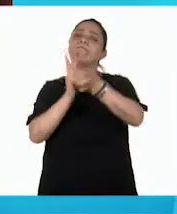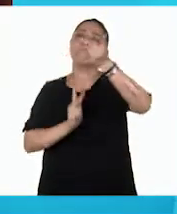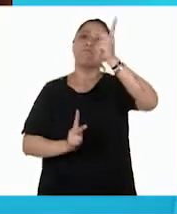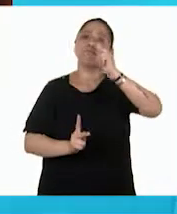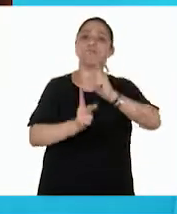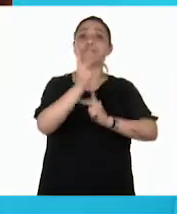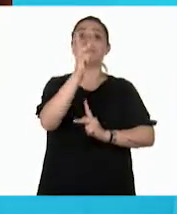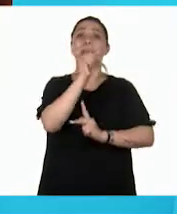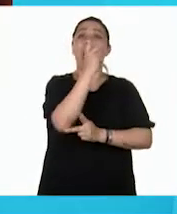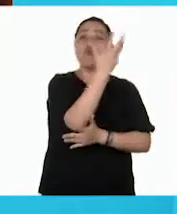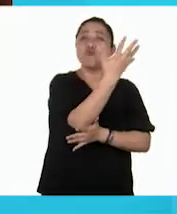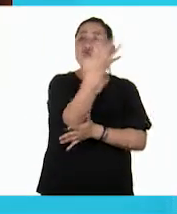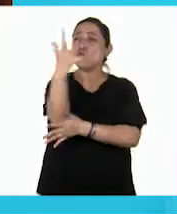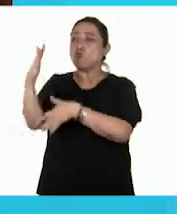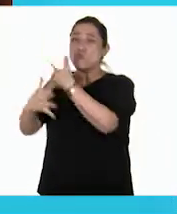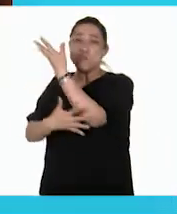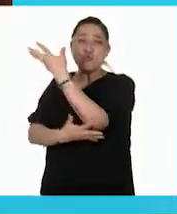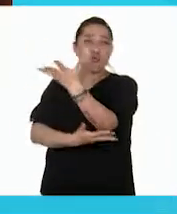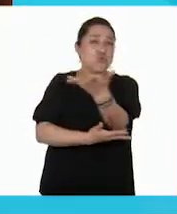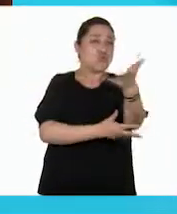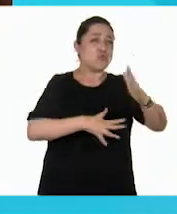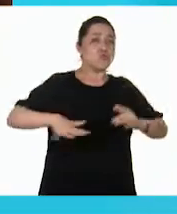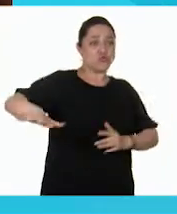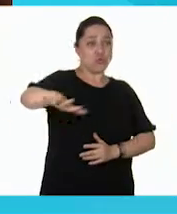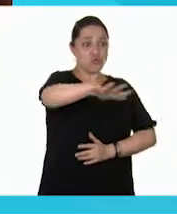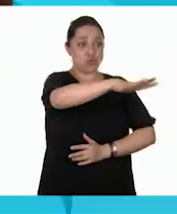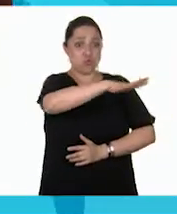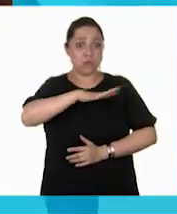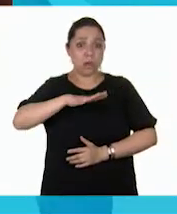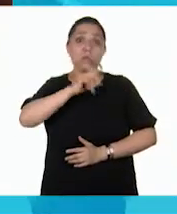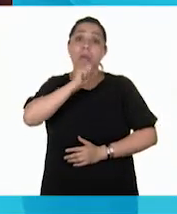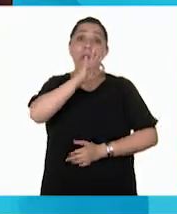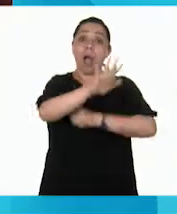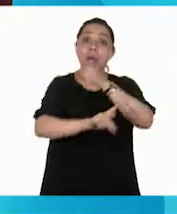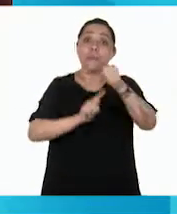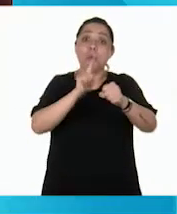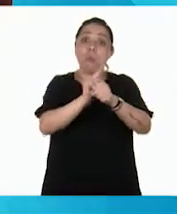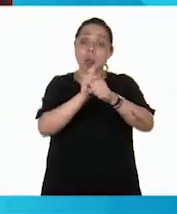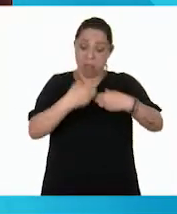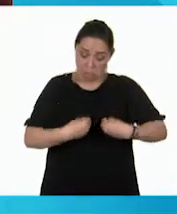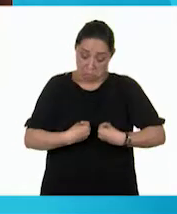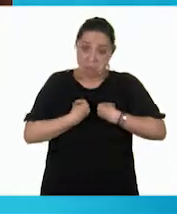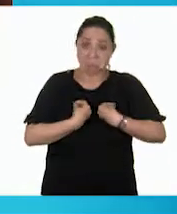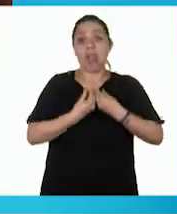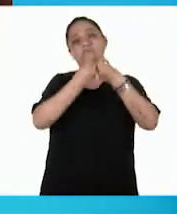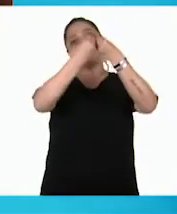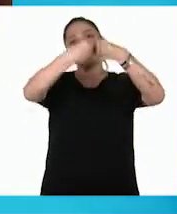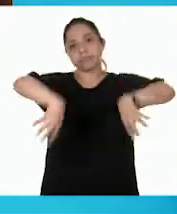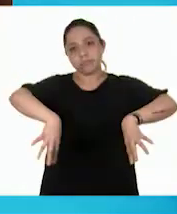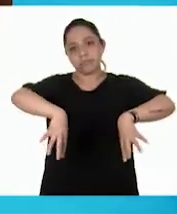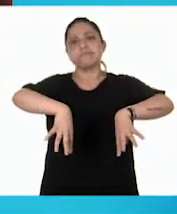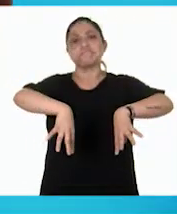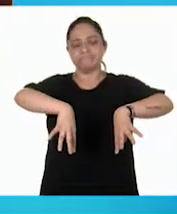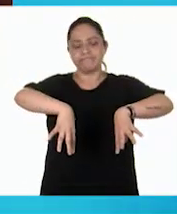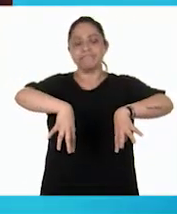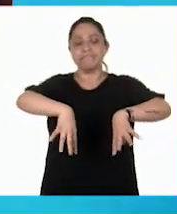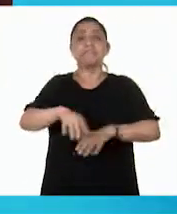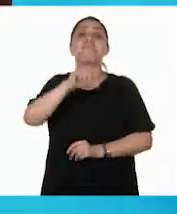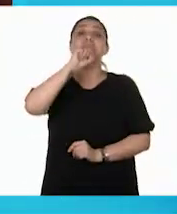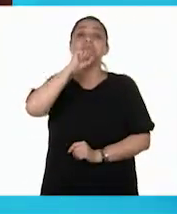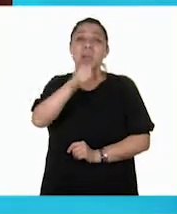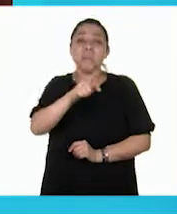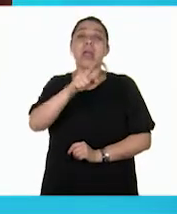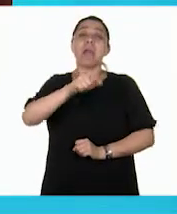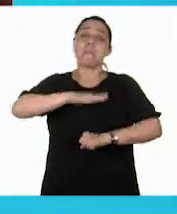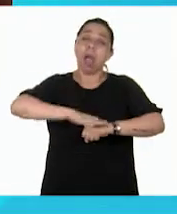bosques y selvas, además de que los animales pierden el lugar donde viven. Y también aumentan la